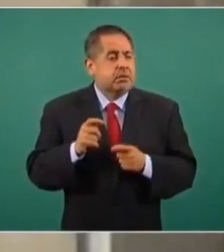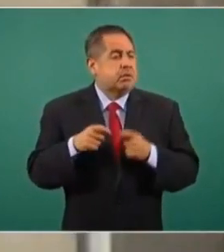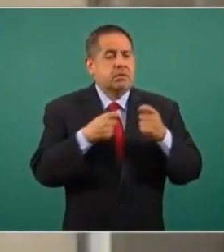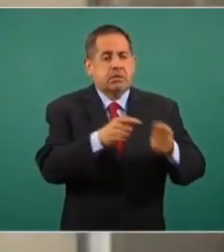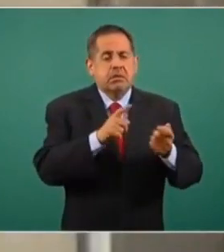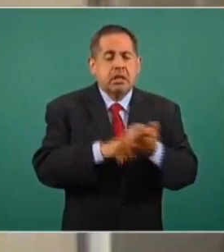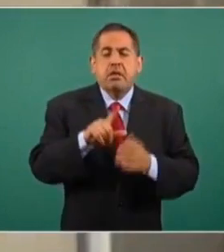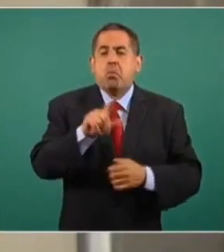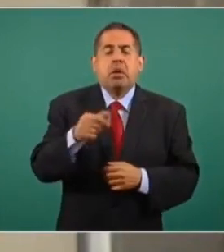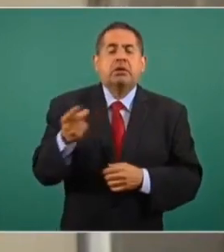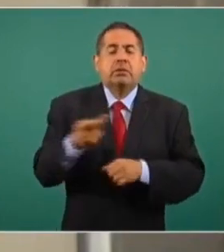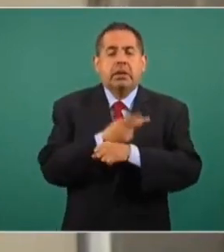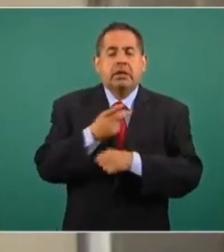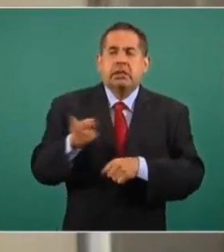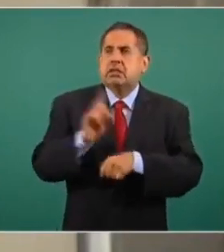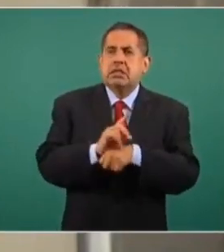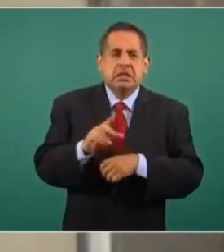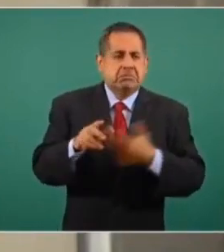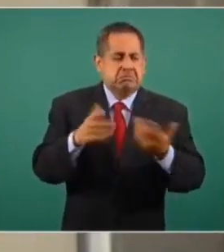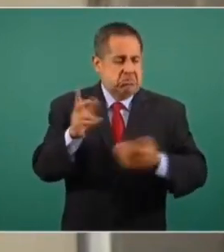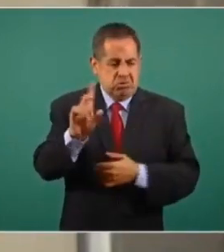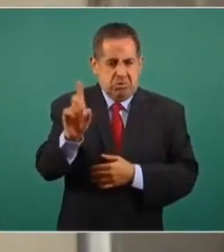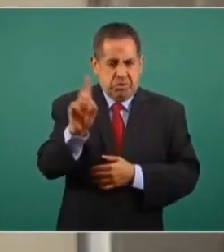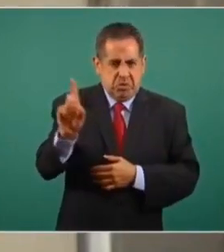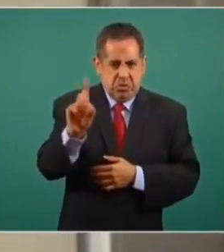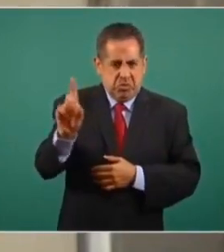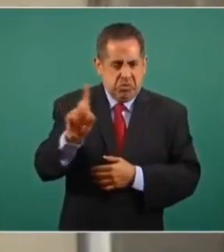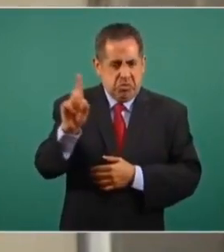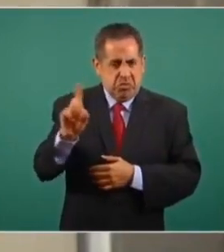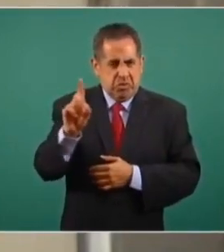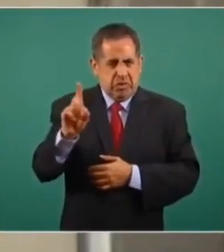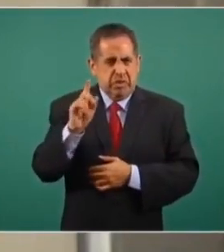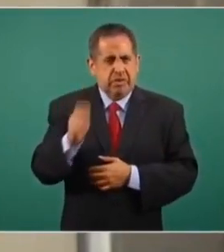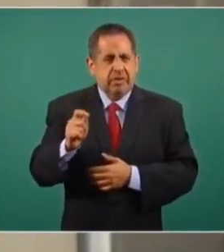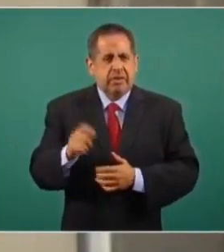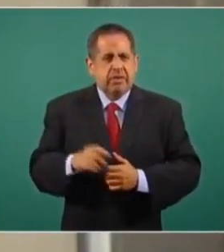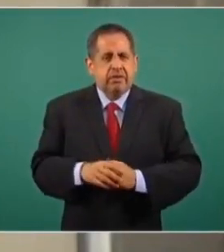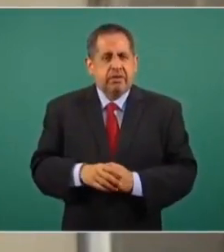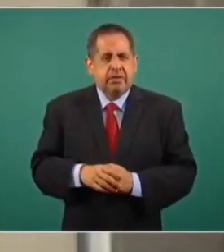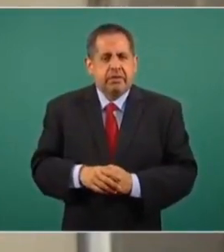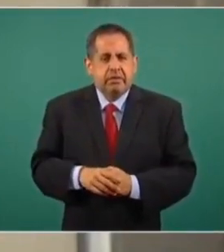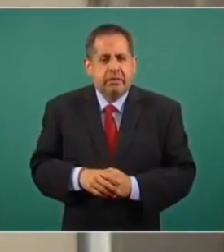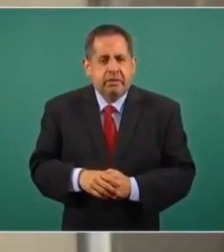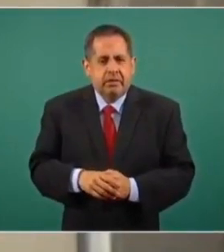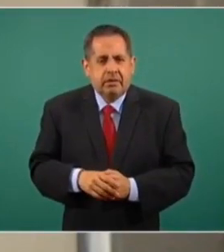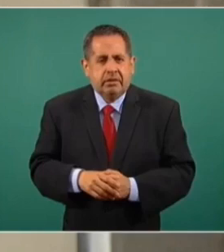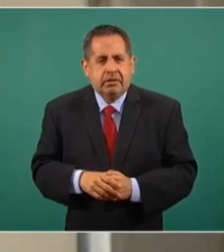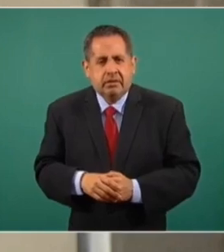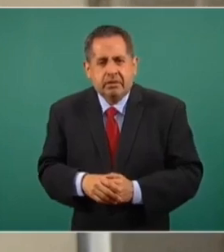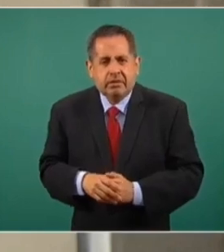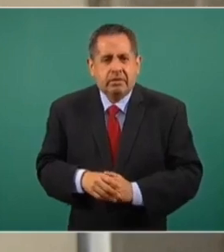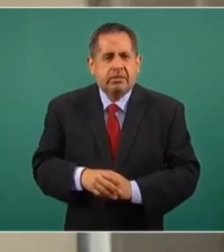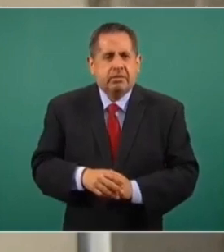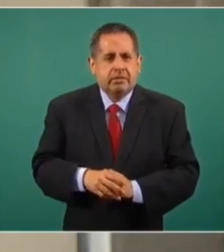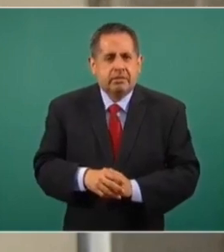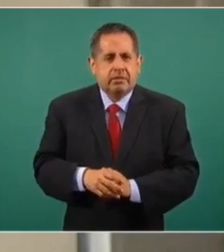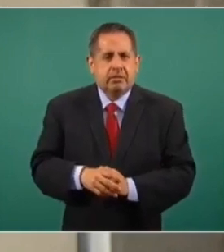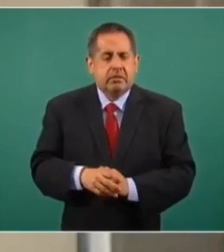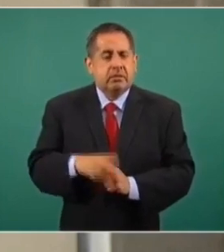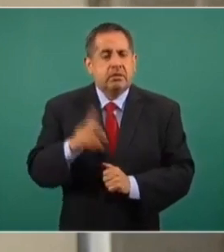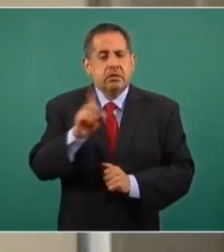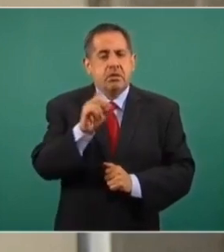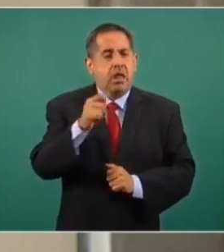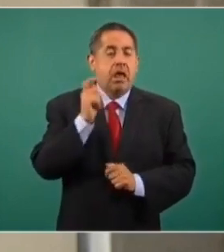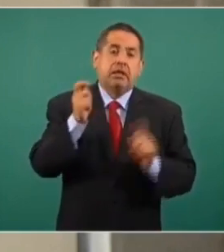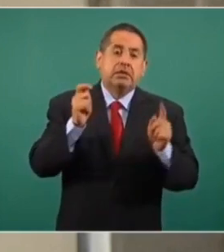Llegó posteriormente el día domingo una